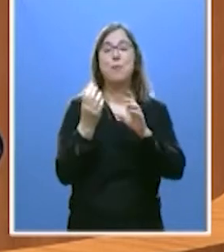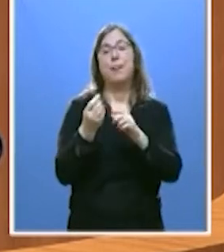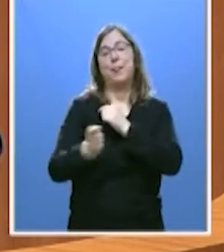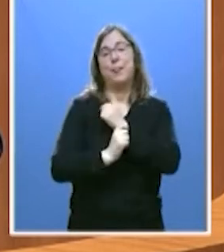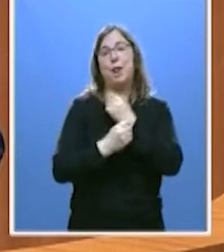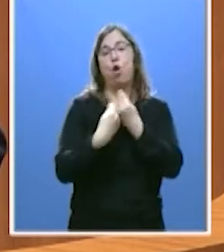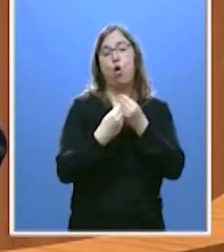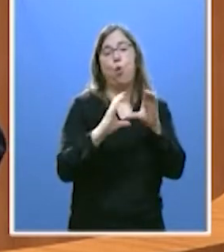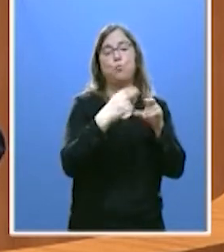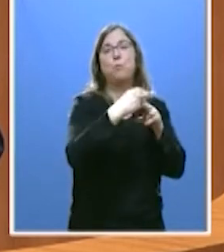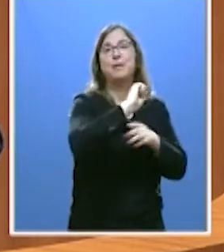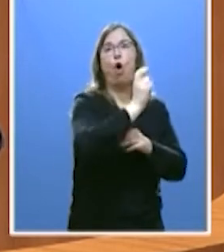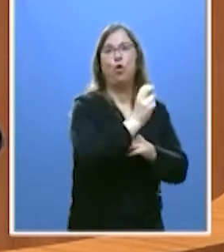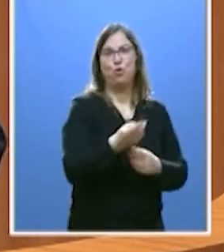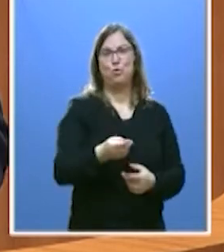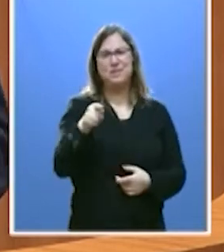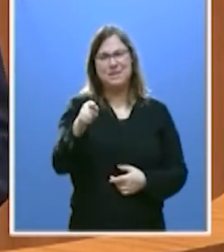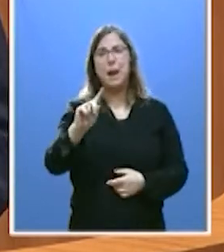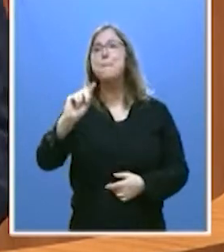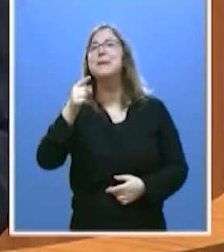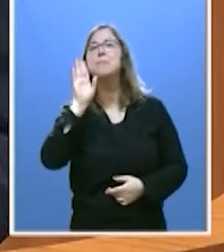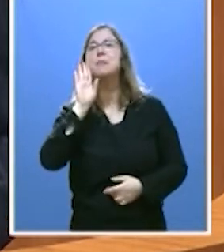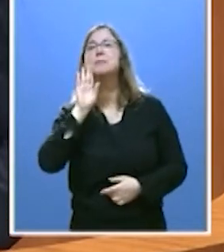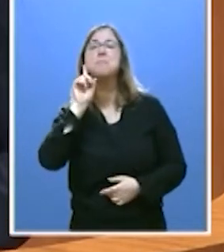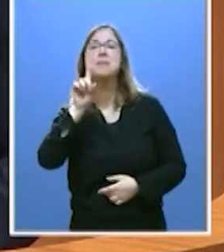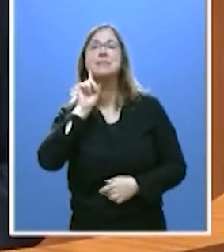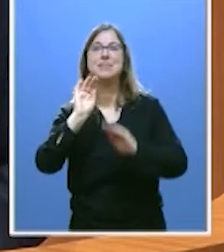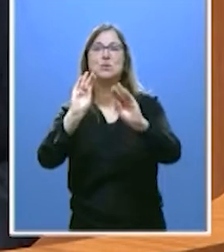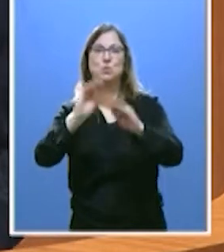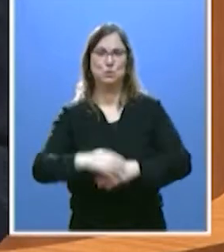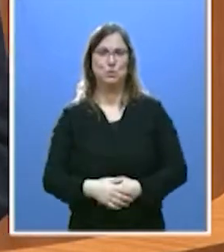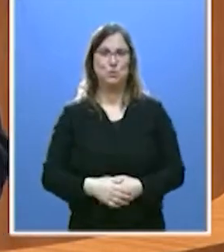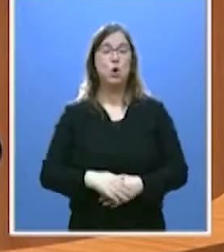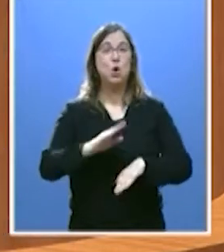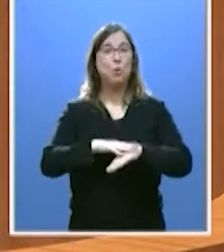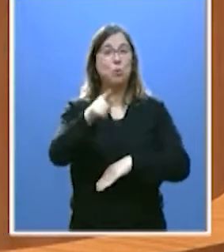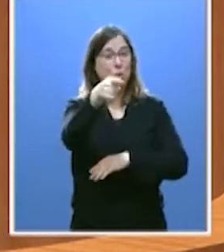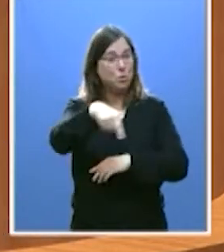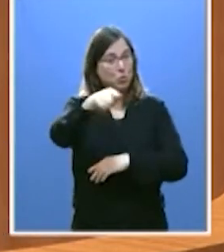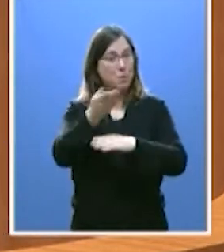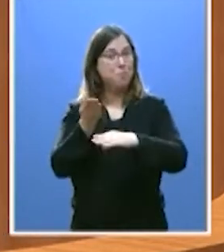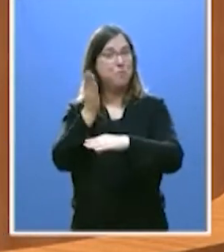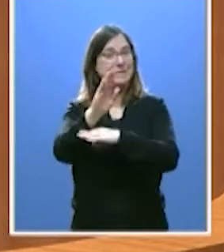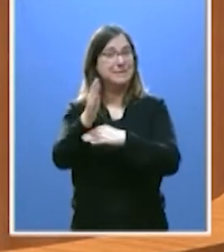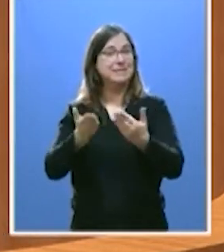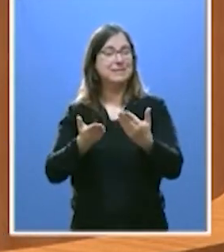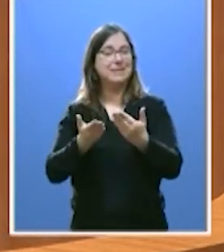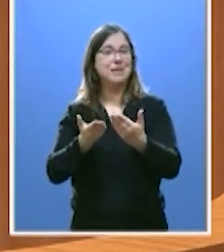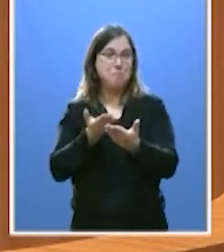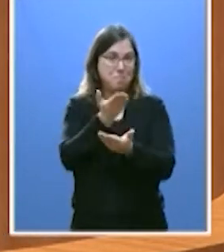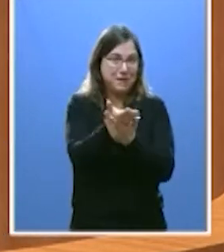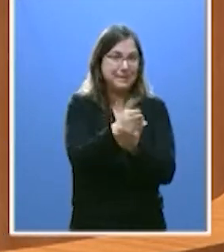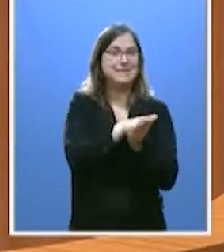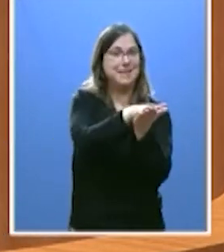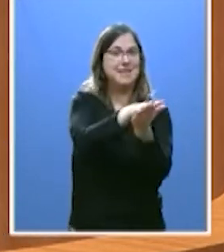este gobierno. Esa es su primera mentira. Porque ustedes no presentan esta moción de censura contra el Partido